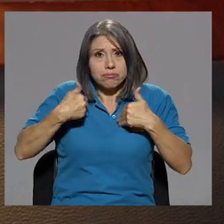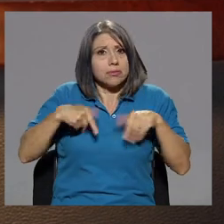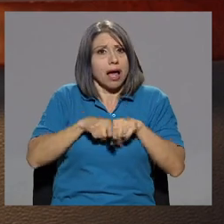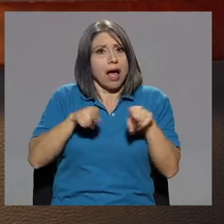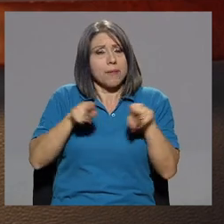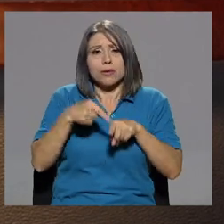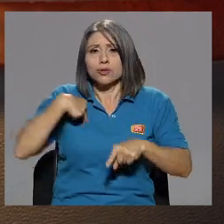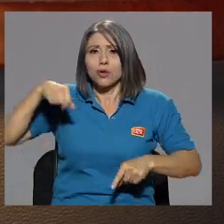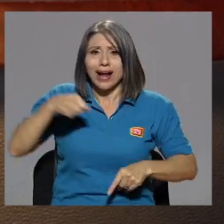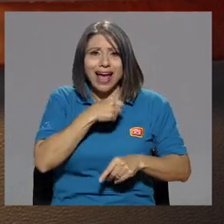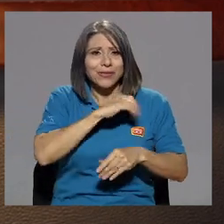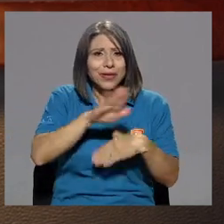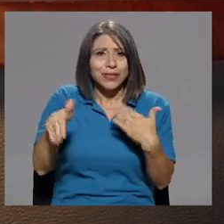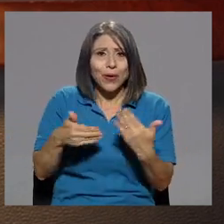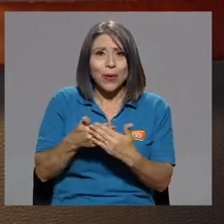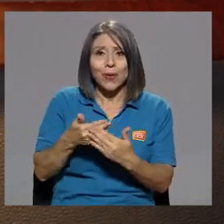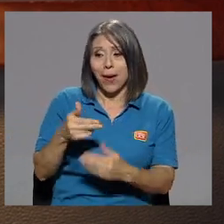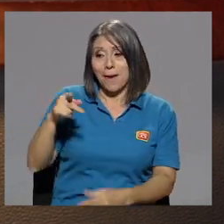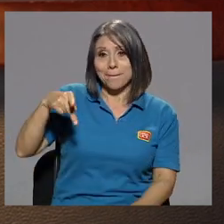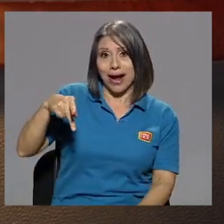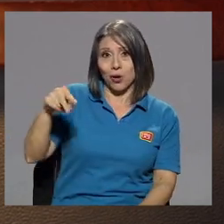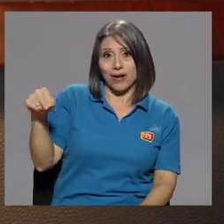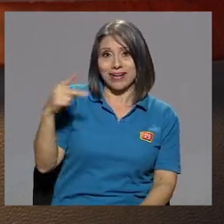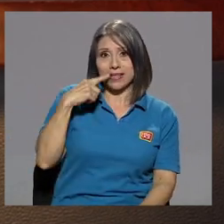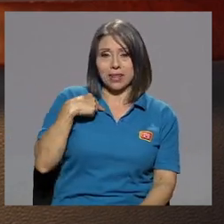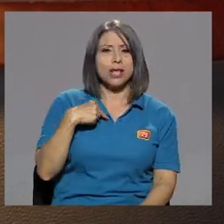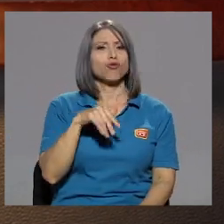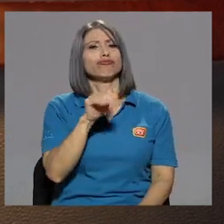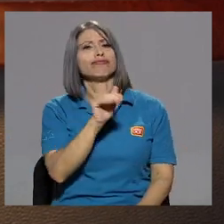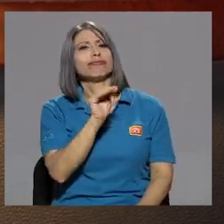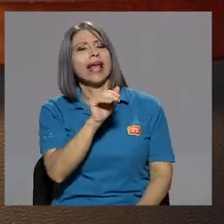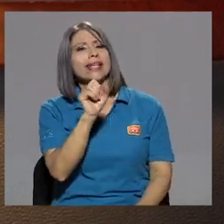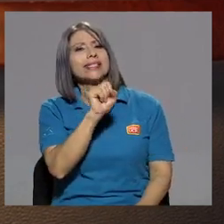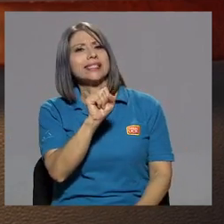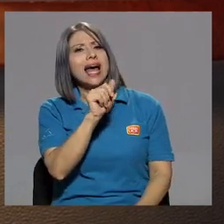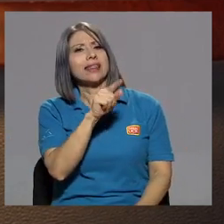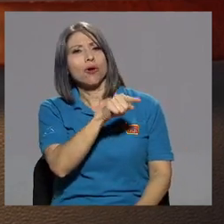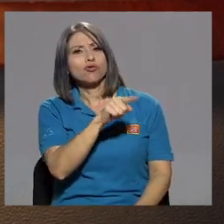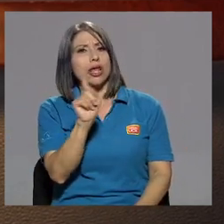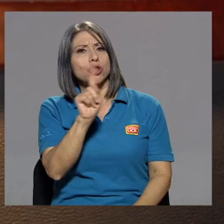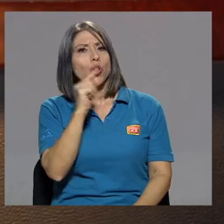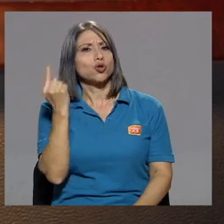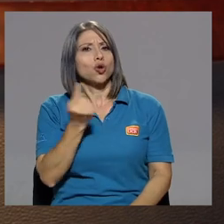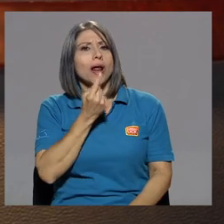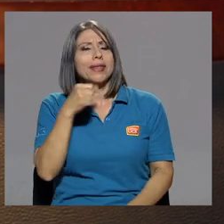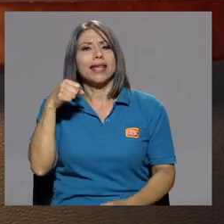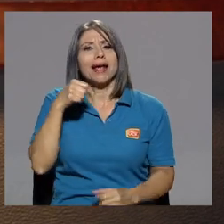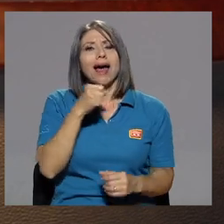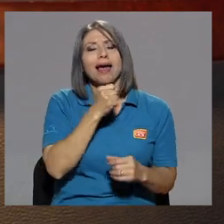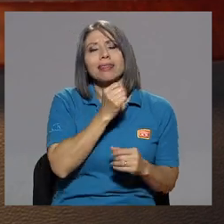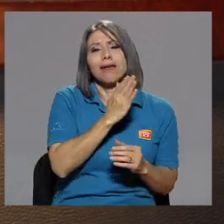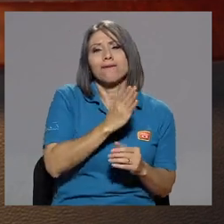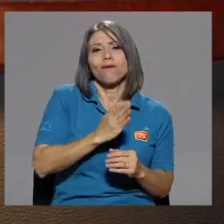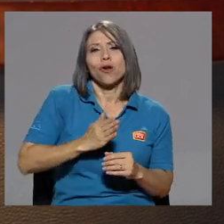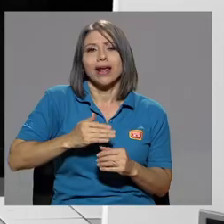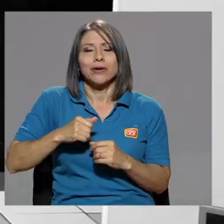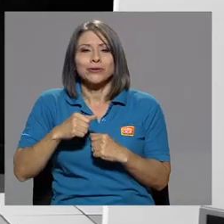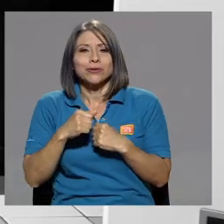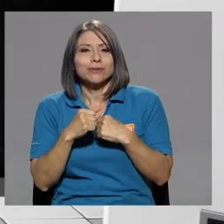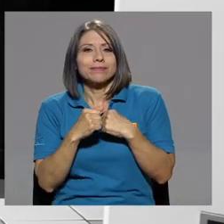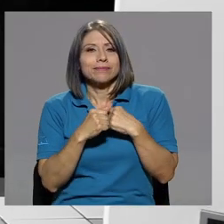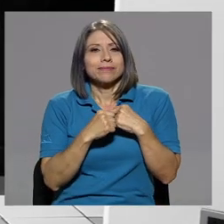porque yo canto de todo. Me dijo una maldete, Sandra, usted no solo cante boleros. Yo la voy a poner a